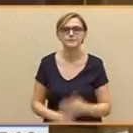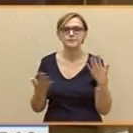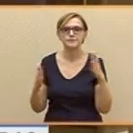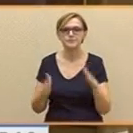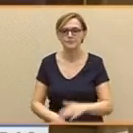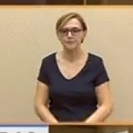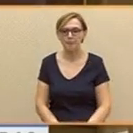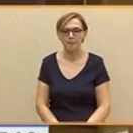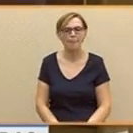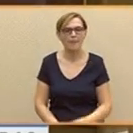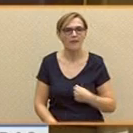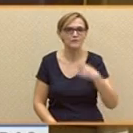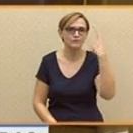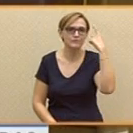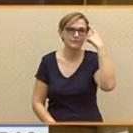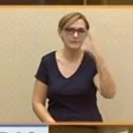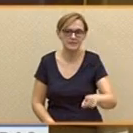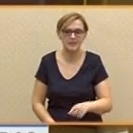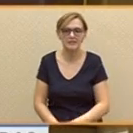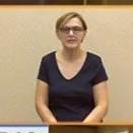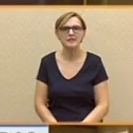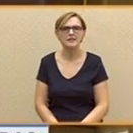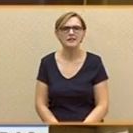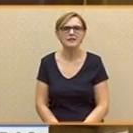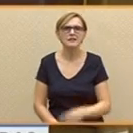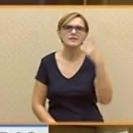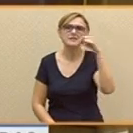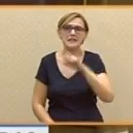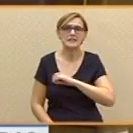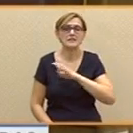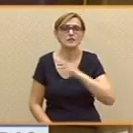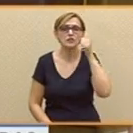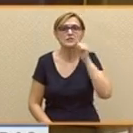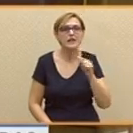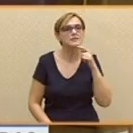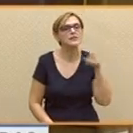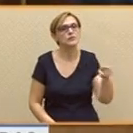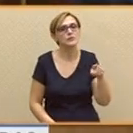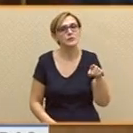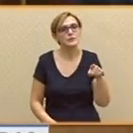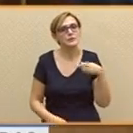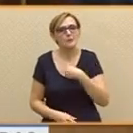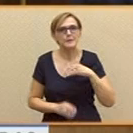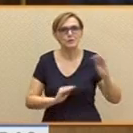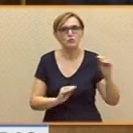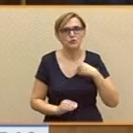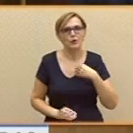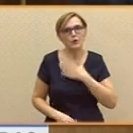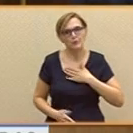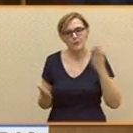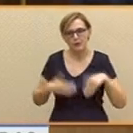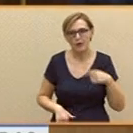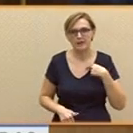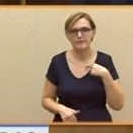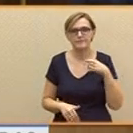Me hago cargo, señor Sánchez, de que su posición es muy incómoda. Las elecciones del 20D